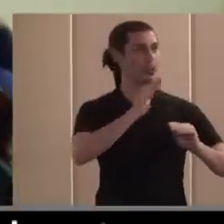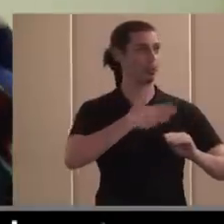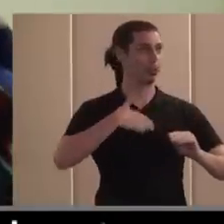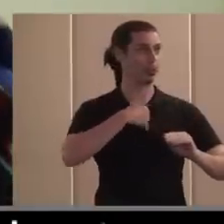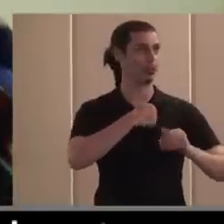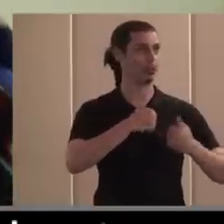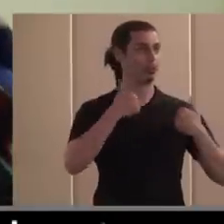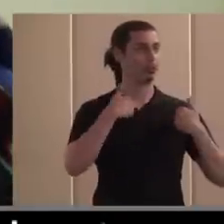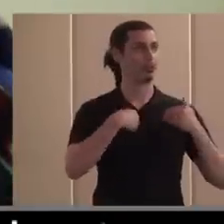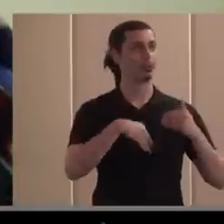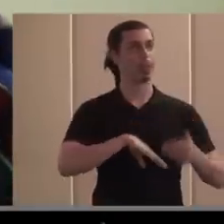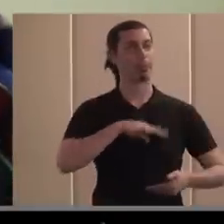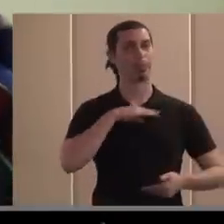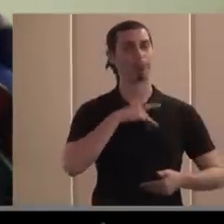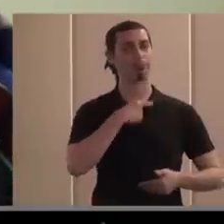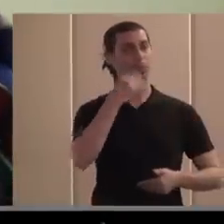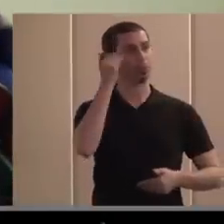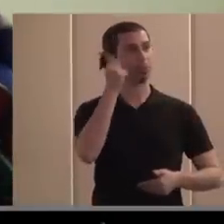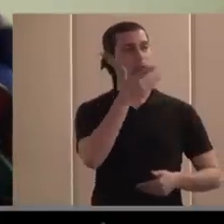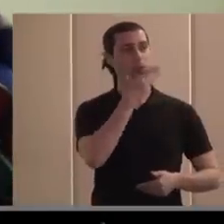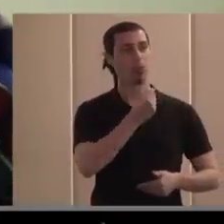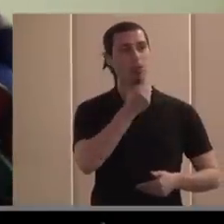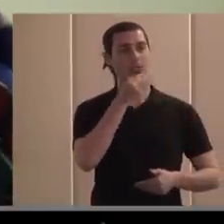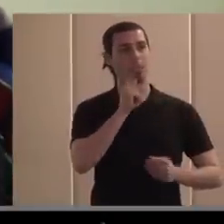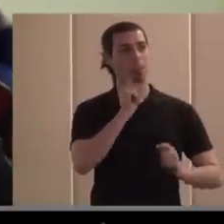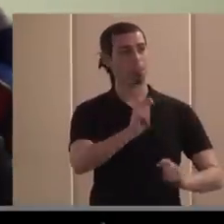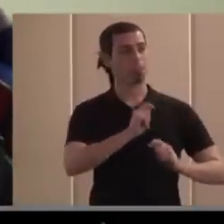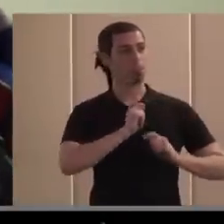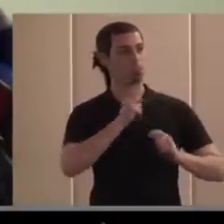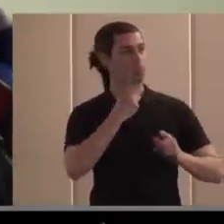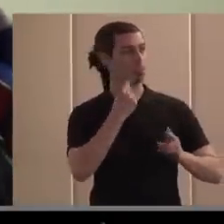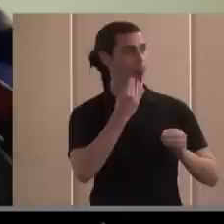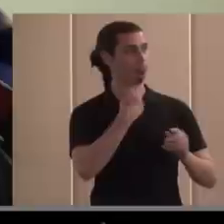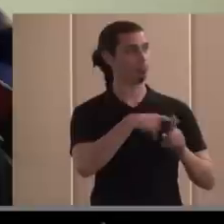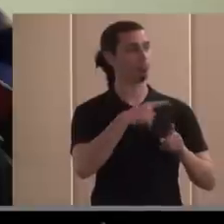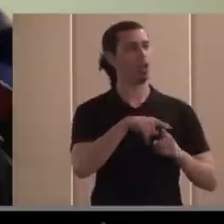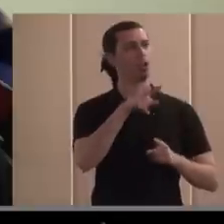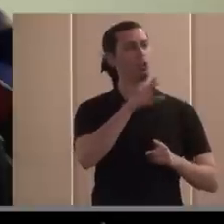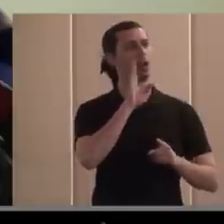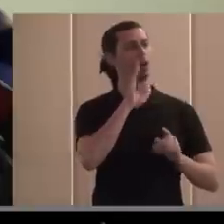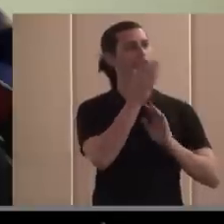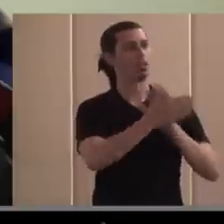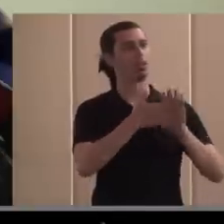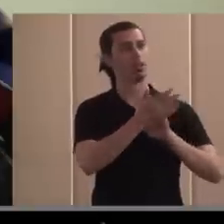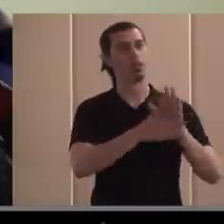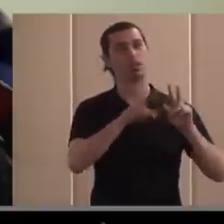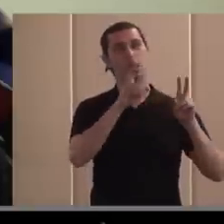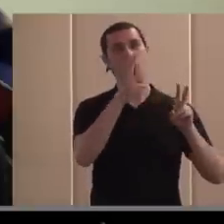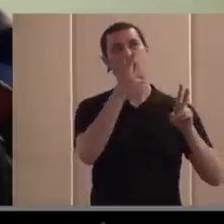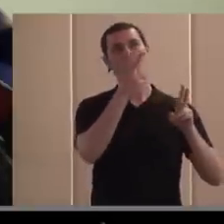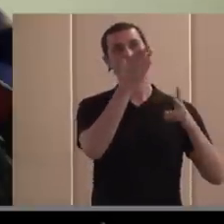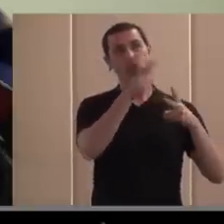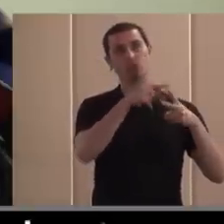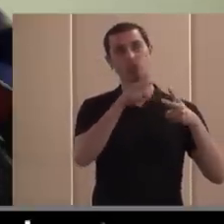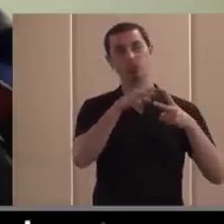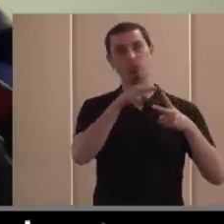que es la que es bonita además porque permite muchas cosas tú has nombrado dos partes dos partes